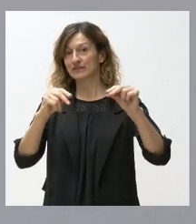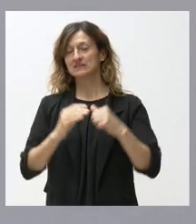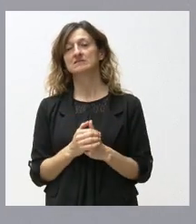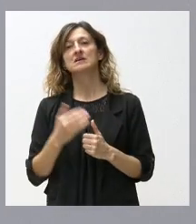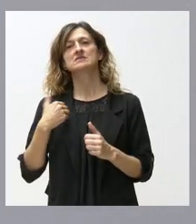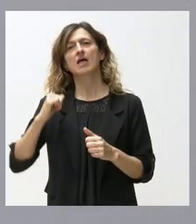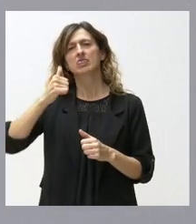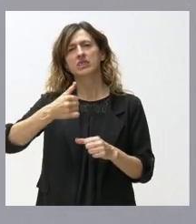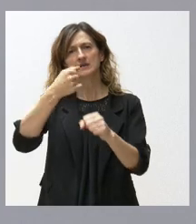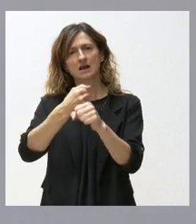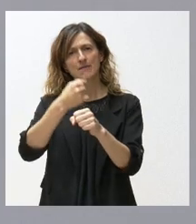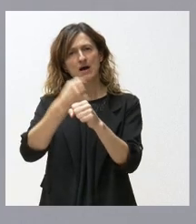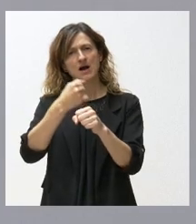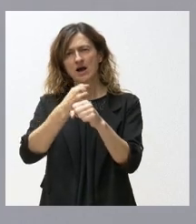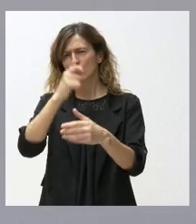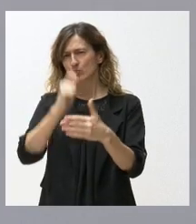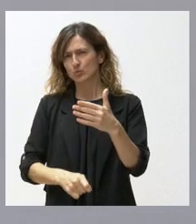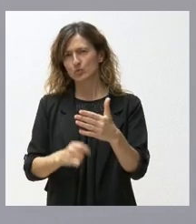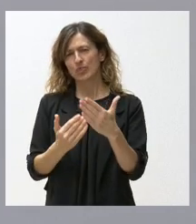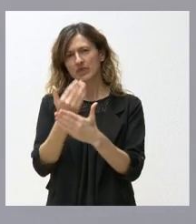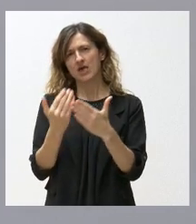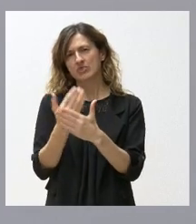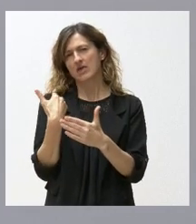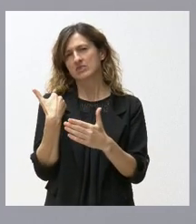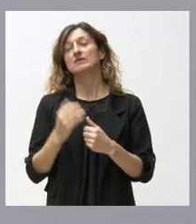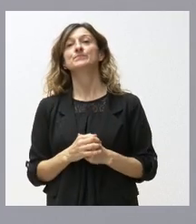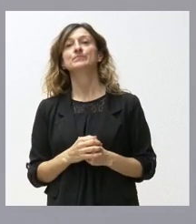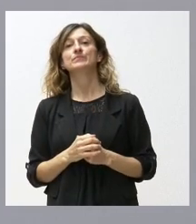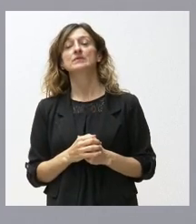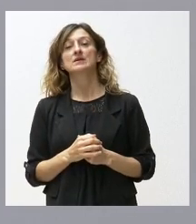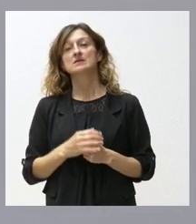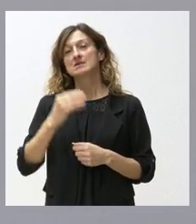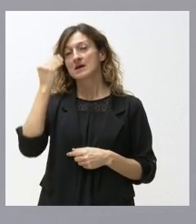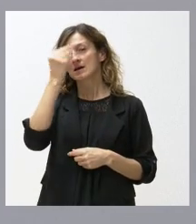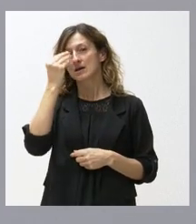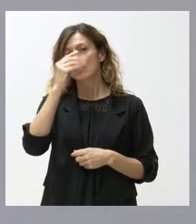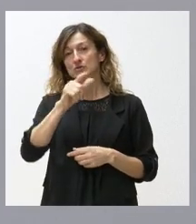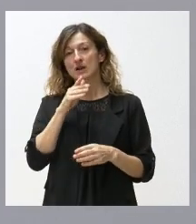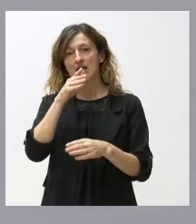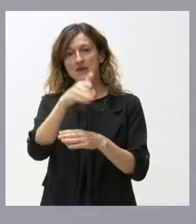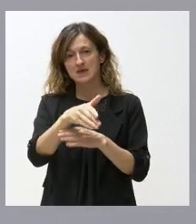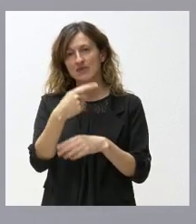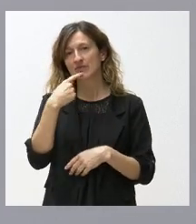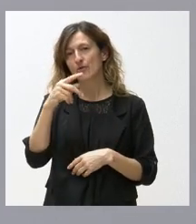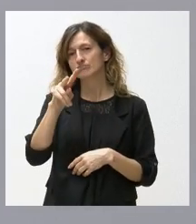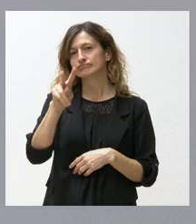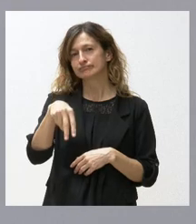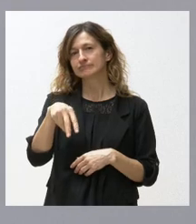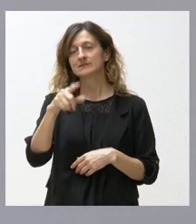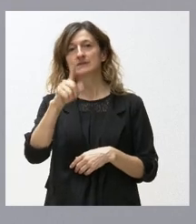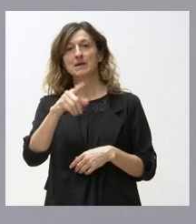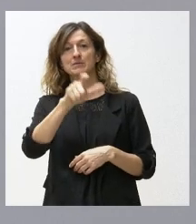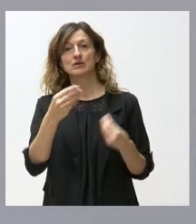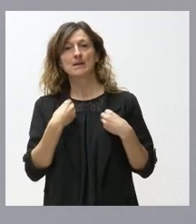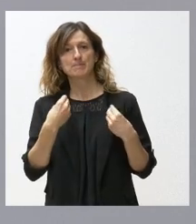trabajado intensamente estos días y que las personas que han estado allí merecen un reconocimiento y también los habitantes de Aldaya